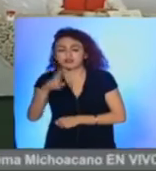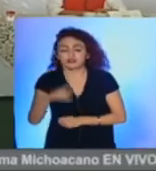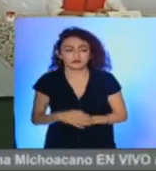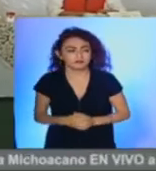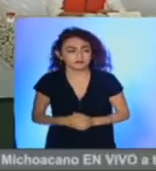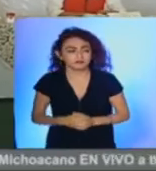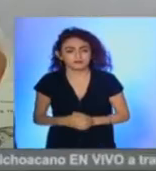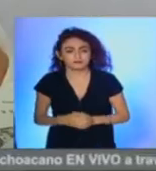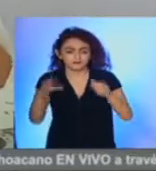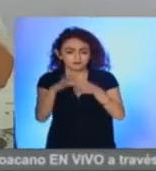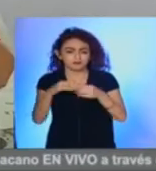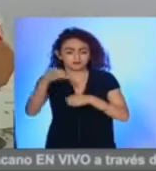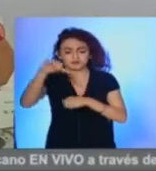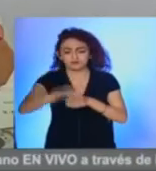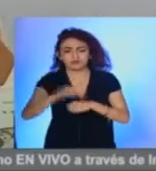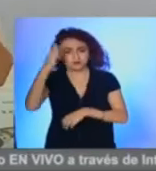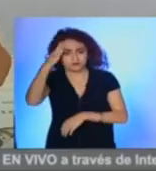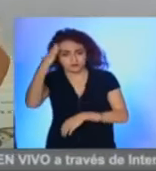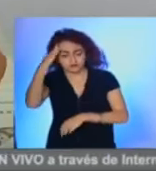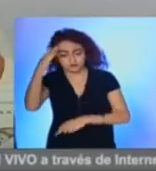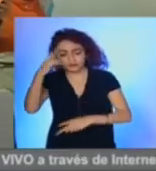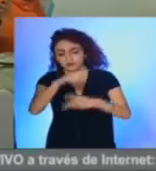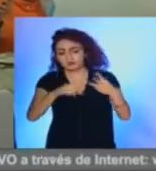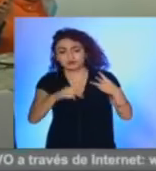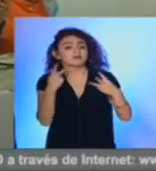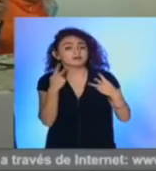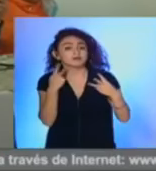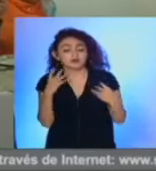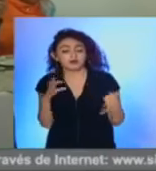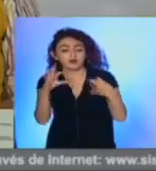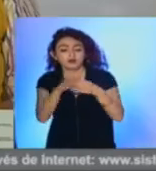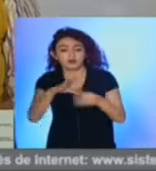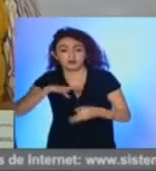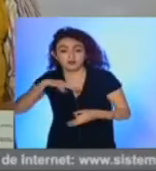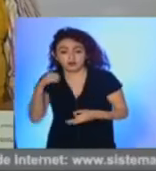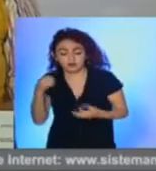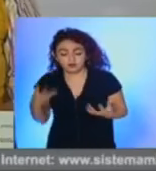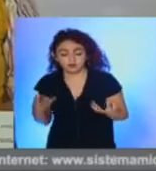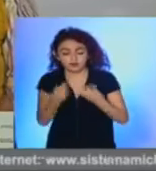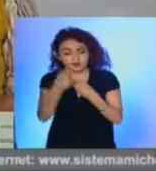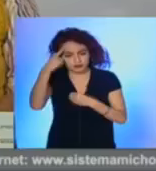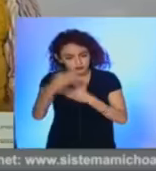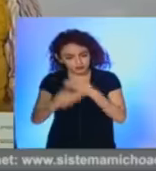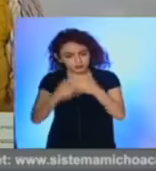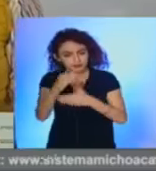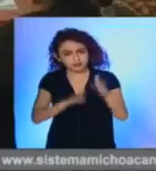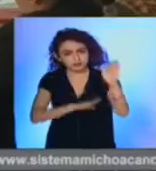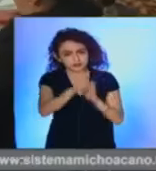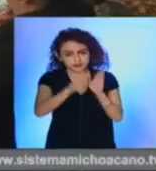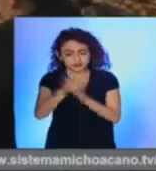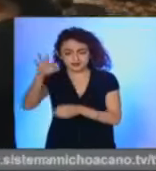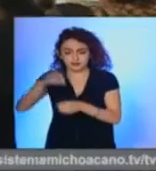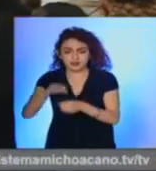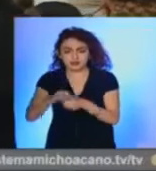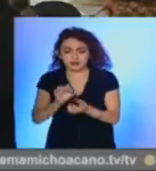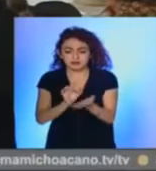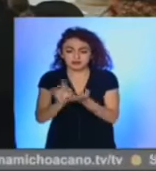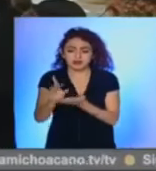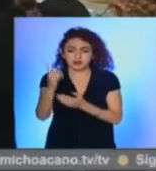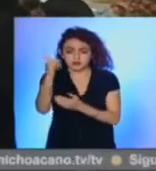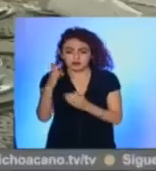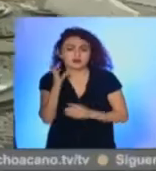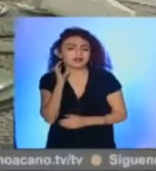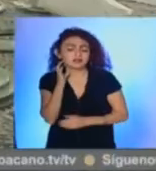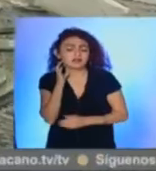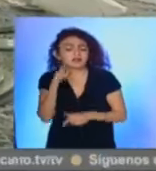González señalaron hoy que las dirigencias de los tres partidos políticos que han sumado esfuerzos para sacar adelante en este proceso electoral a un candidato común